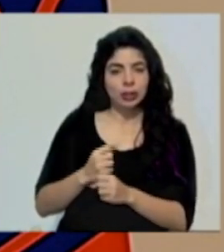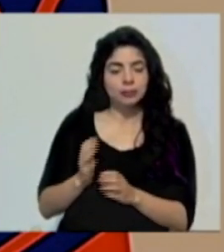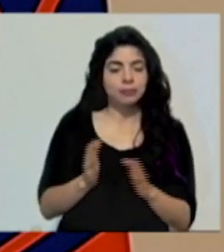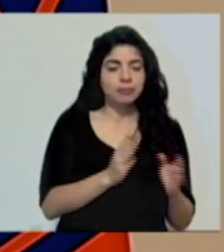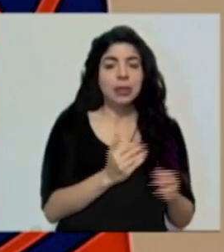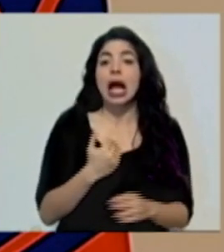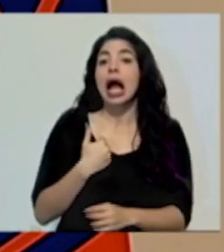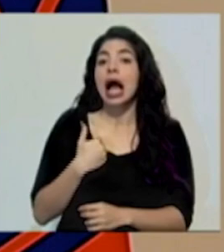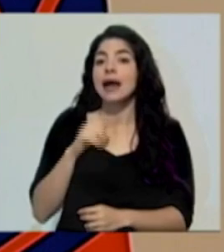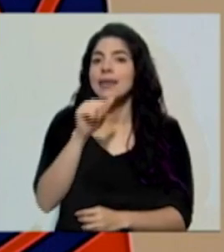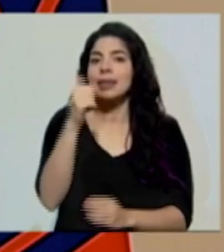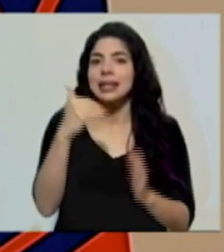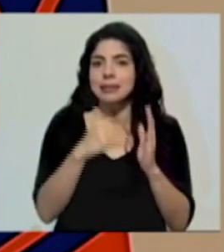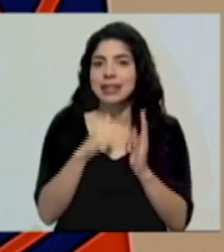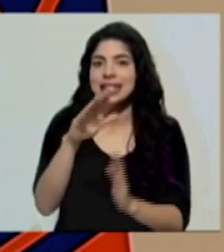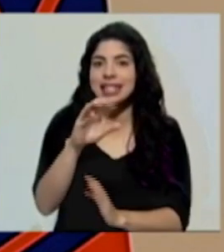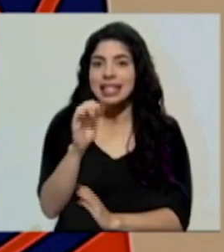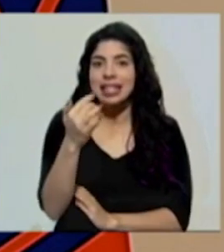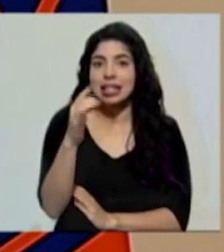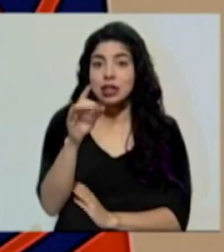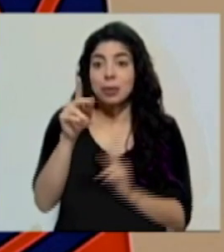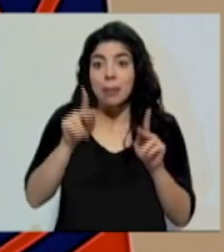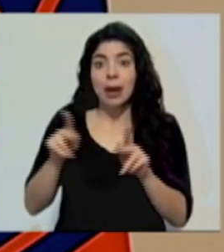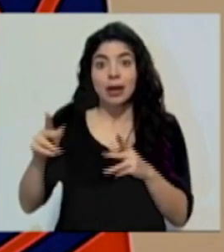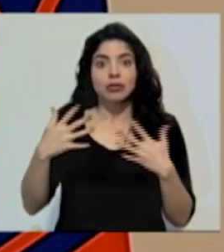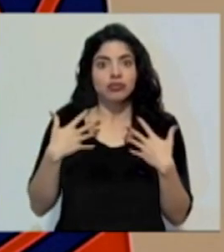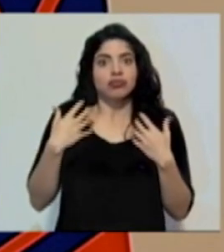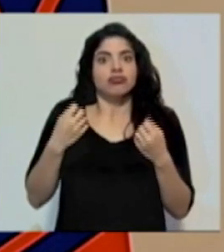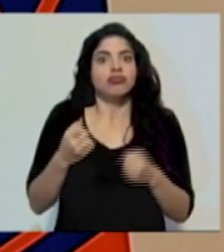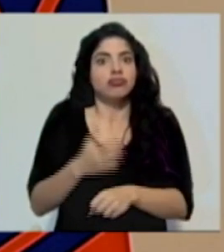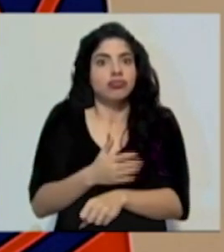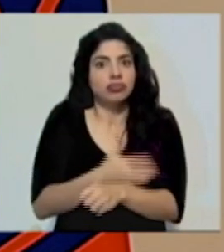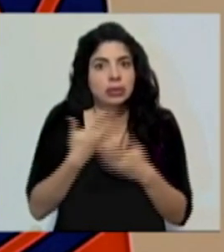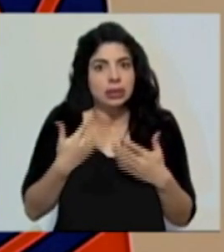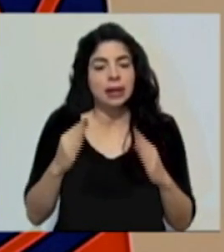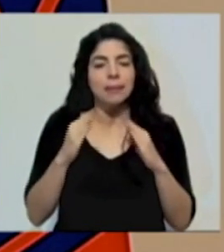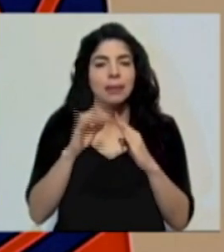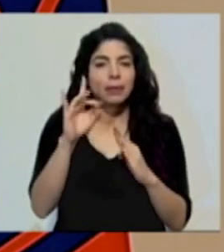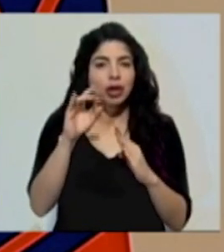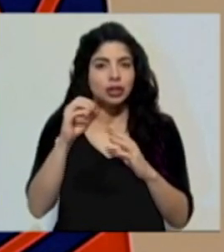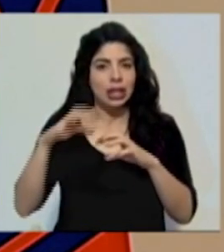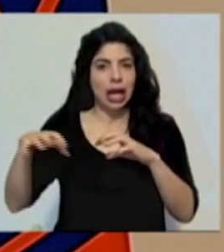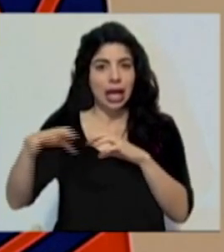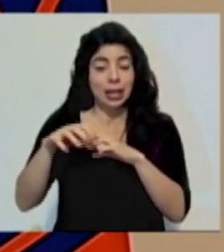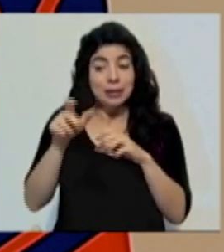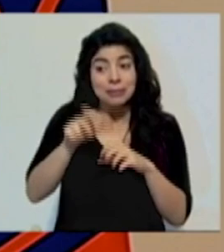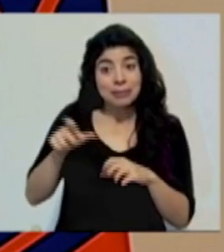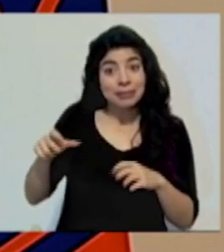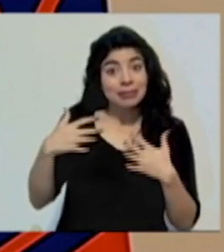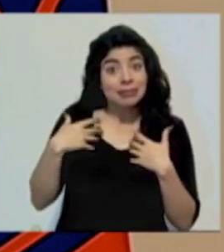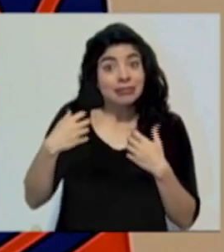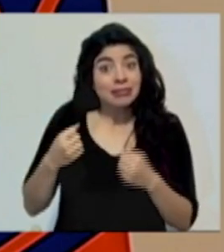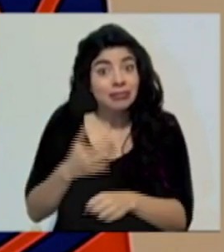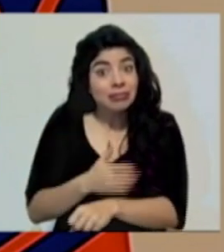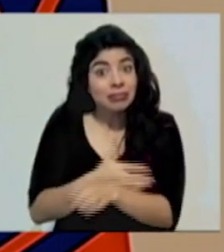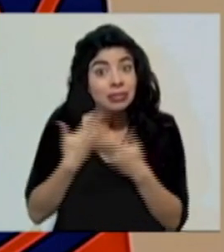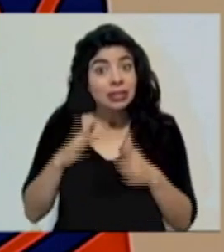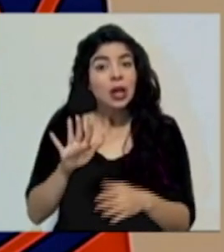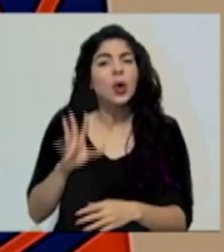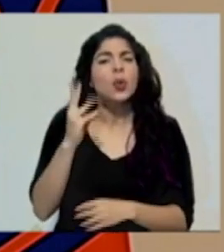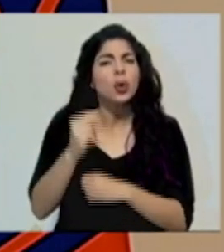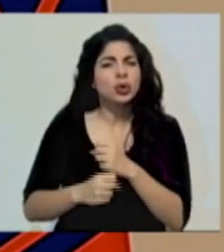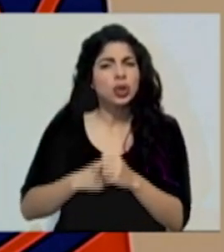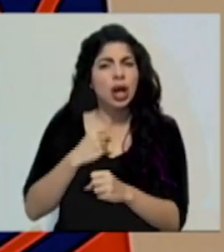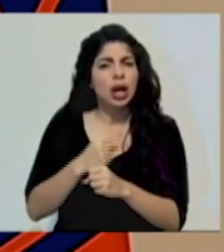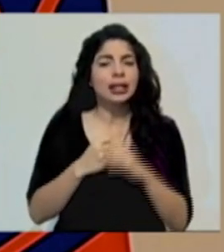Se registran 10.518 personas recuperadas en 80 cantones. Los casos recuperados tienen un rango de edad